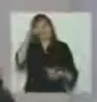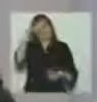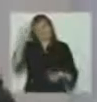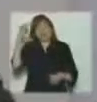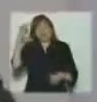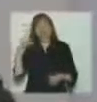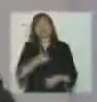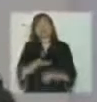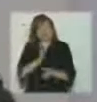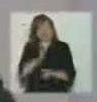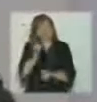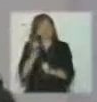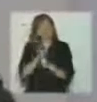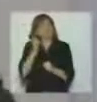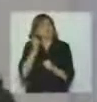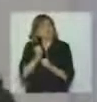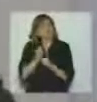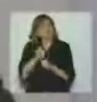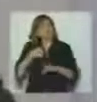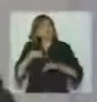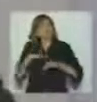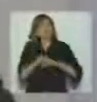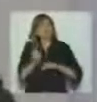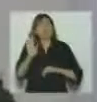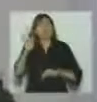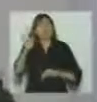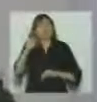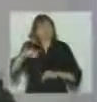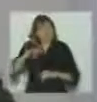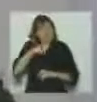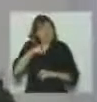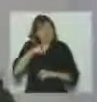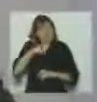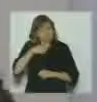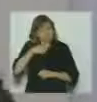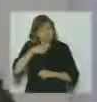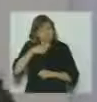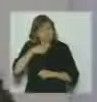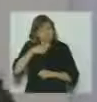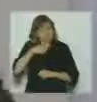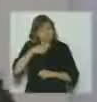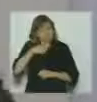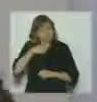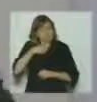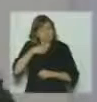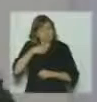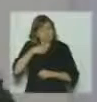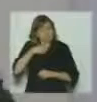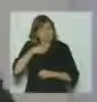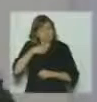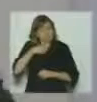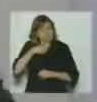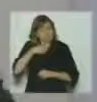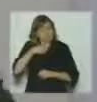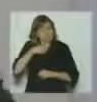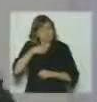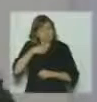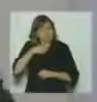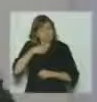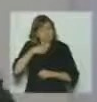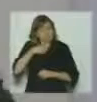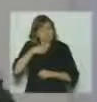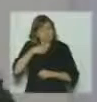seguiremos trabajando con el compromiso en que hemos construido y hemos reconstruido también esta patria